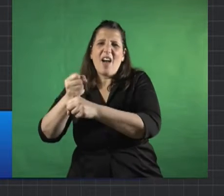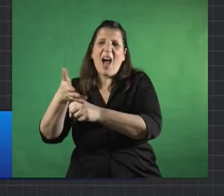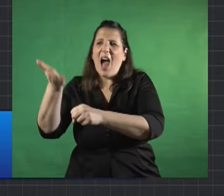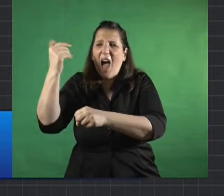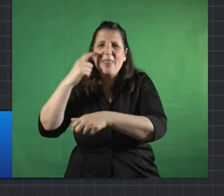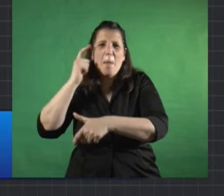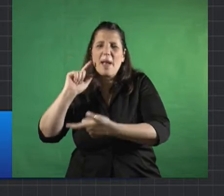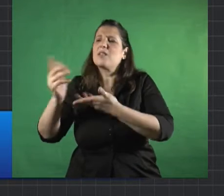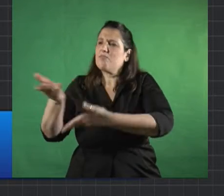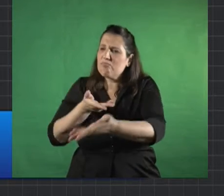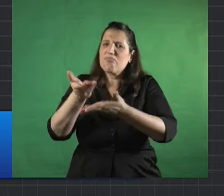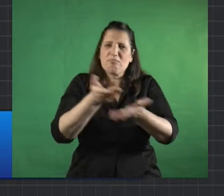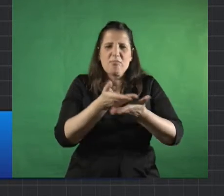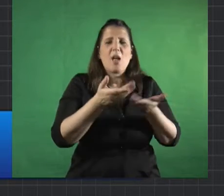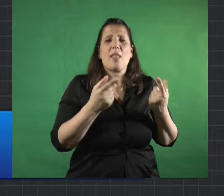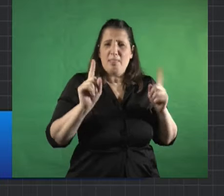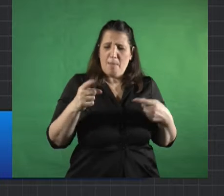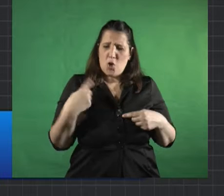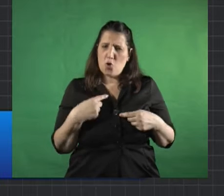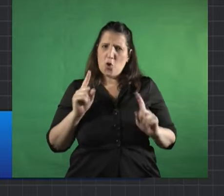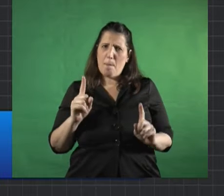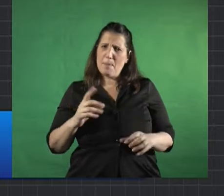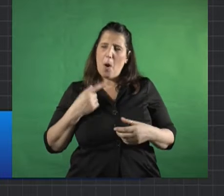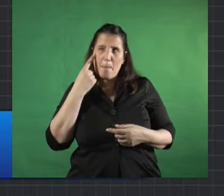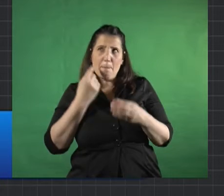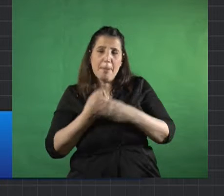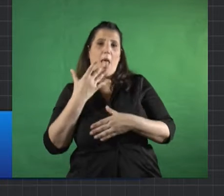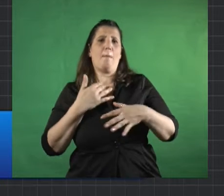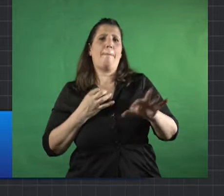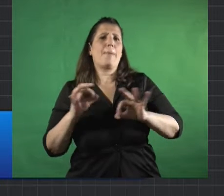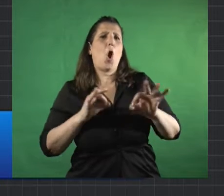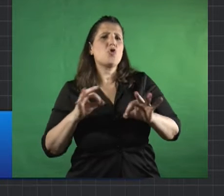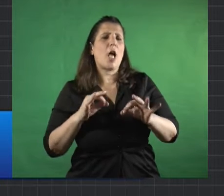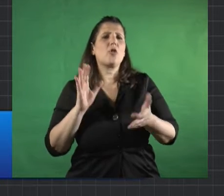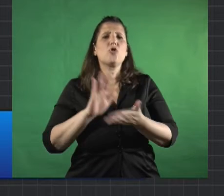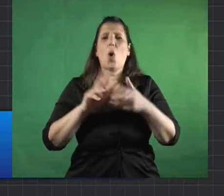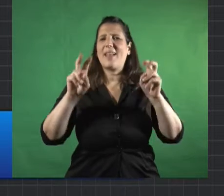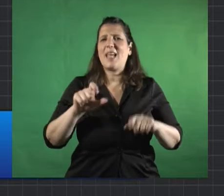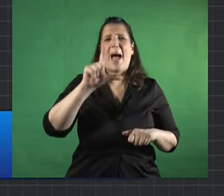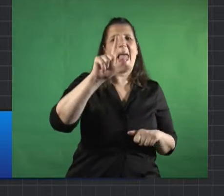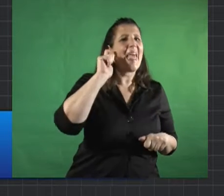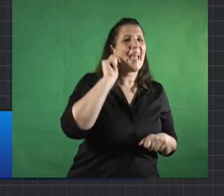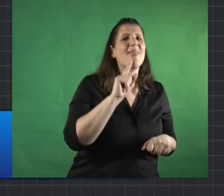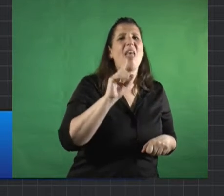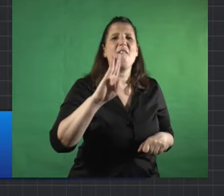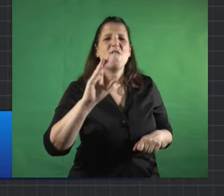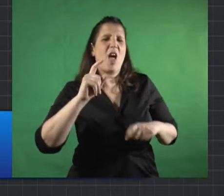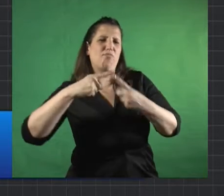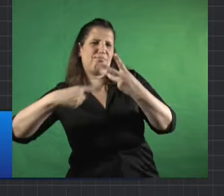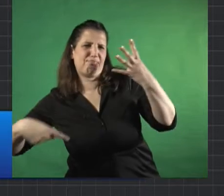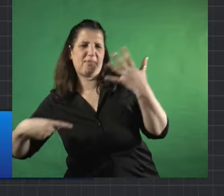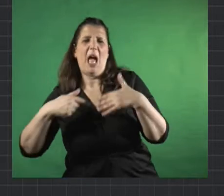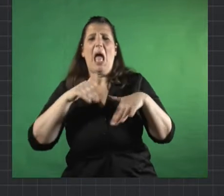adelante proyectos que permitan la integración de mujeres, colectivos, de personas LGTB, niñas, niños y